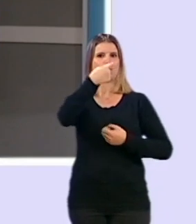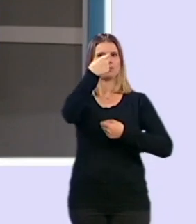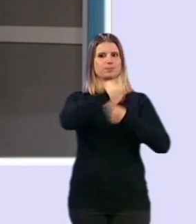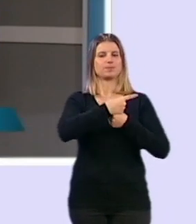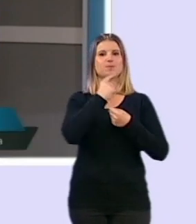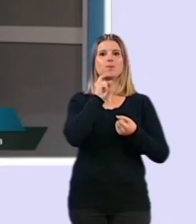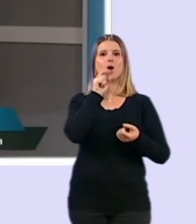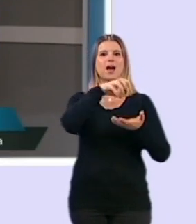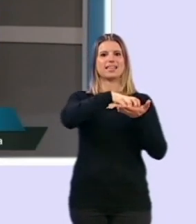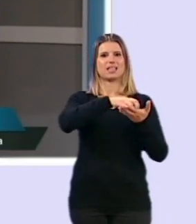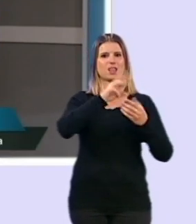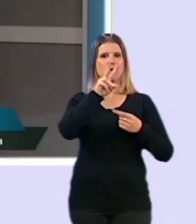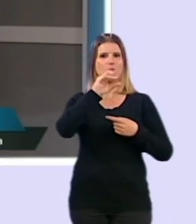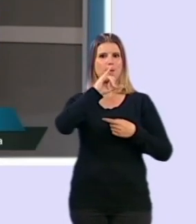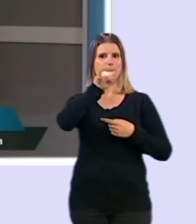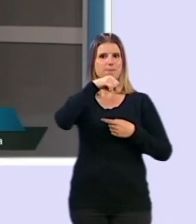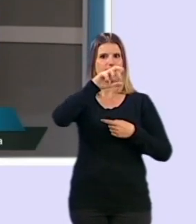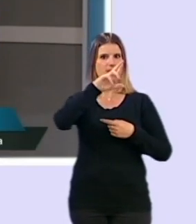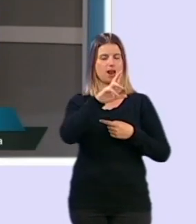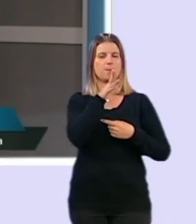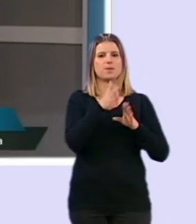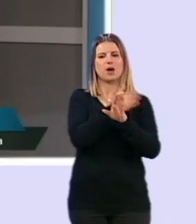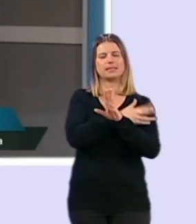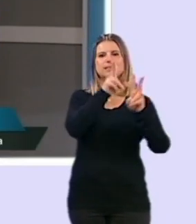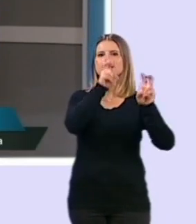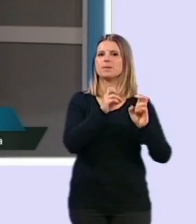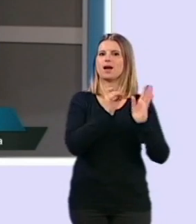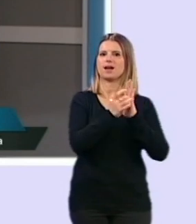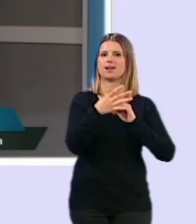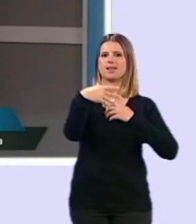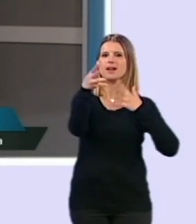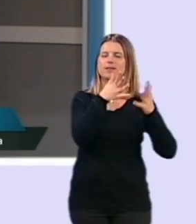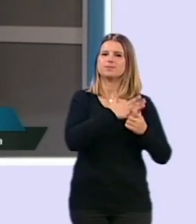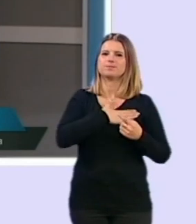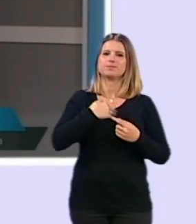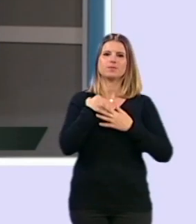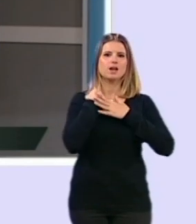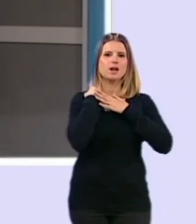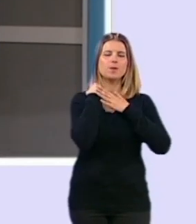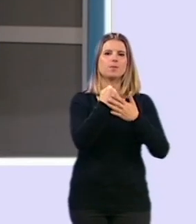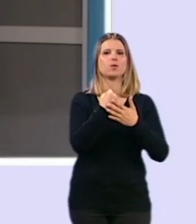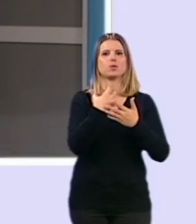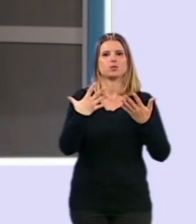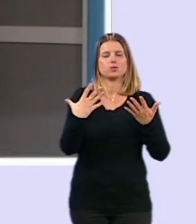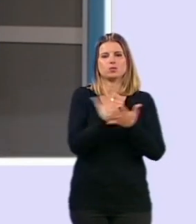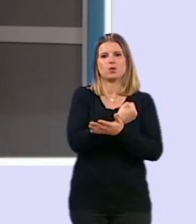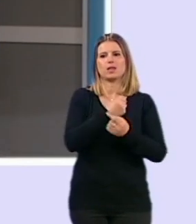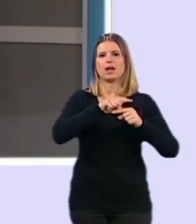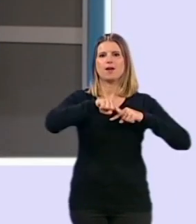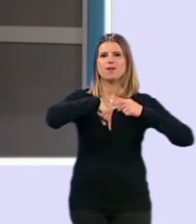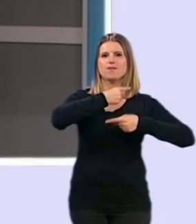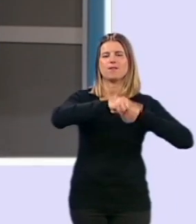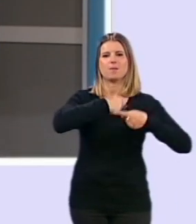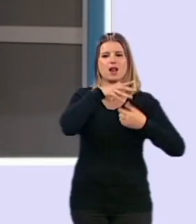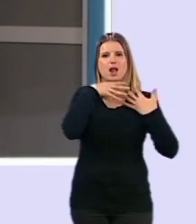Viznar. Pero antes de hablar un poquito de todo el tema de calidad del aire, quería mostrar mi apoyo a todas aquellas familias que están